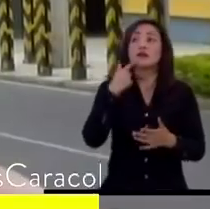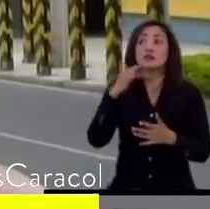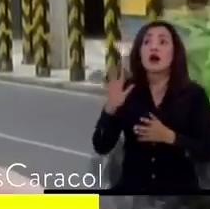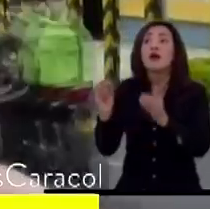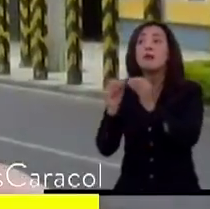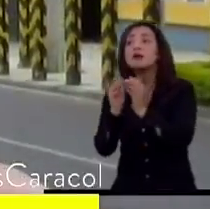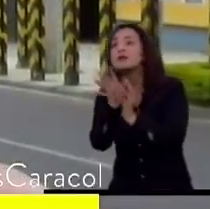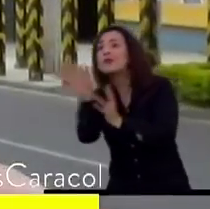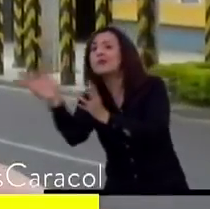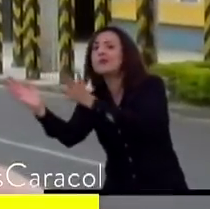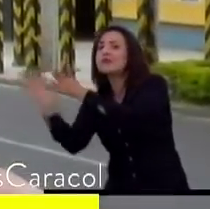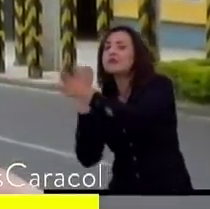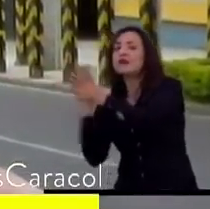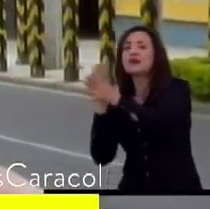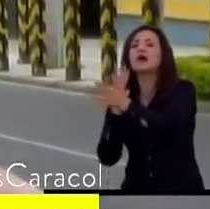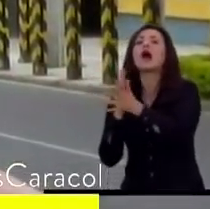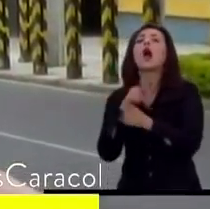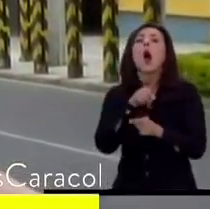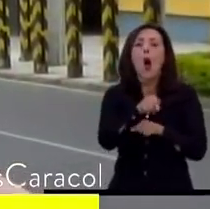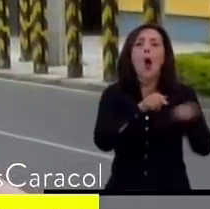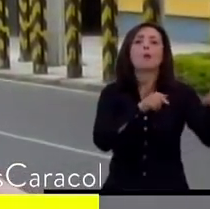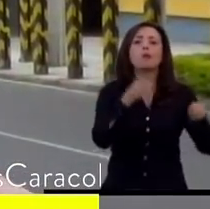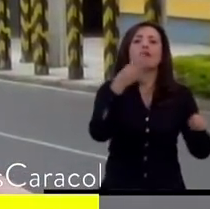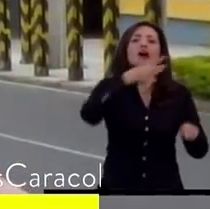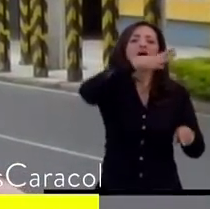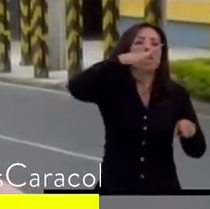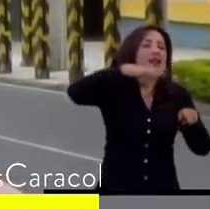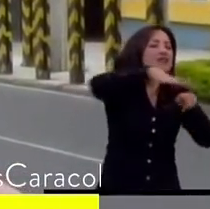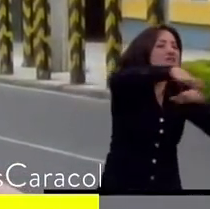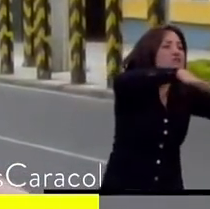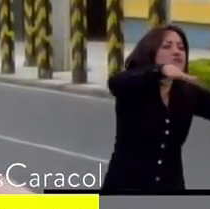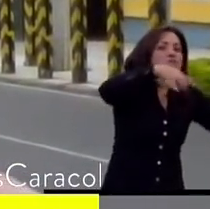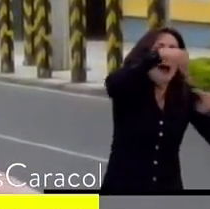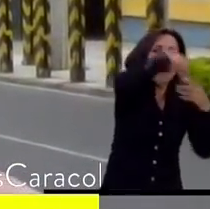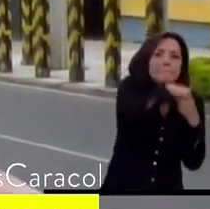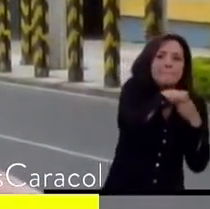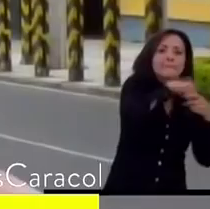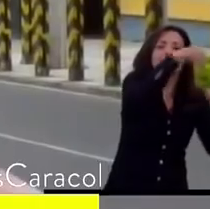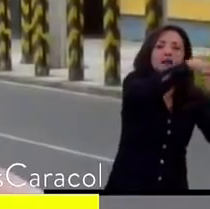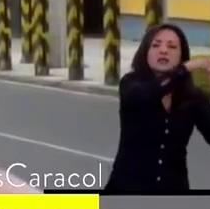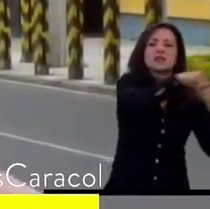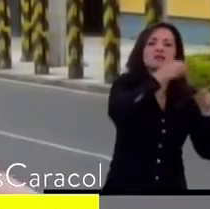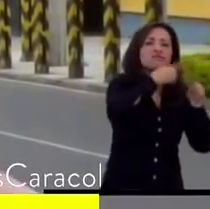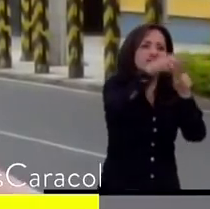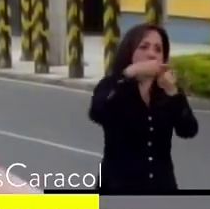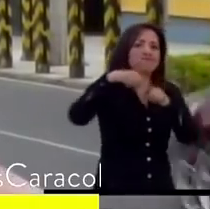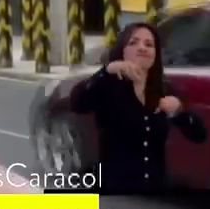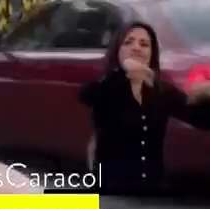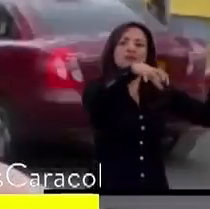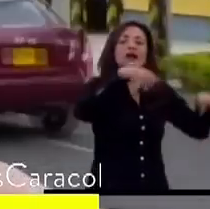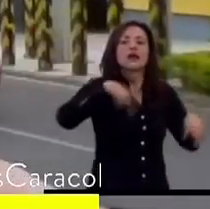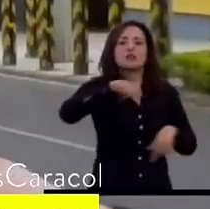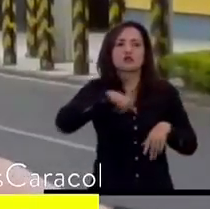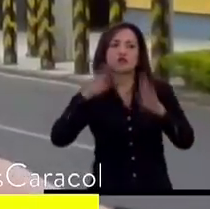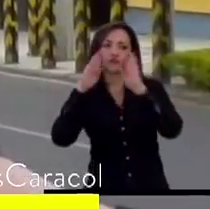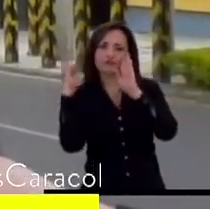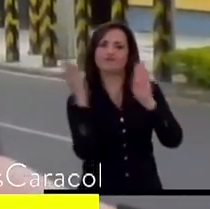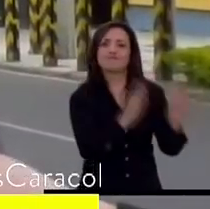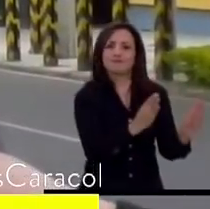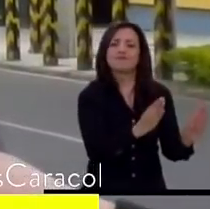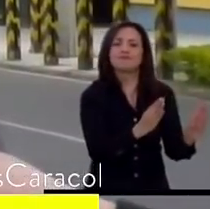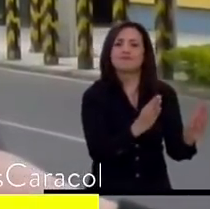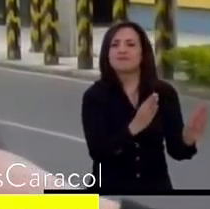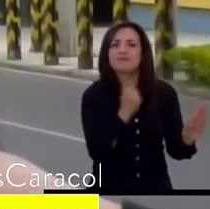existen confinamientos en varias veredas del sector rural del municipio de Magüipayán. Estamos prestos y pendientes